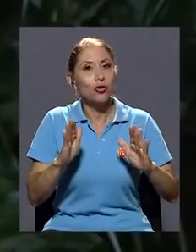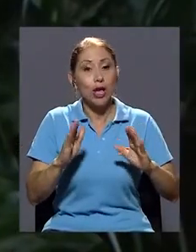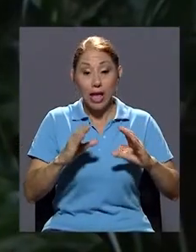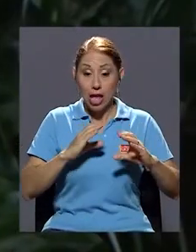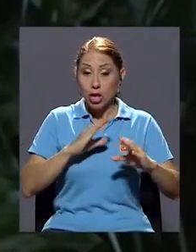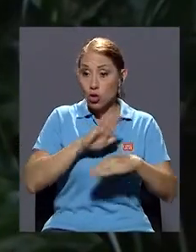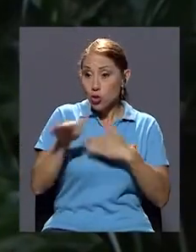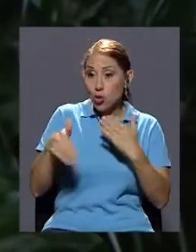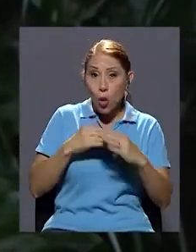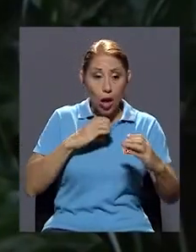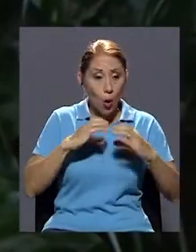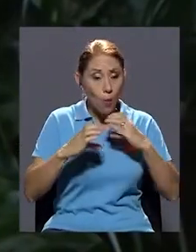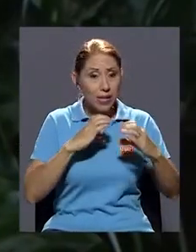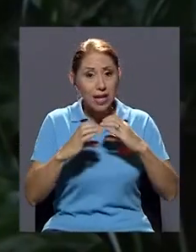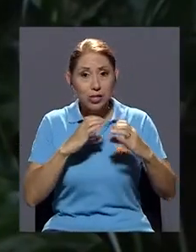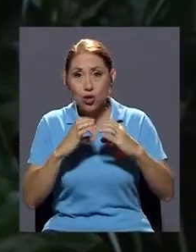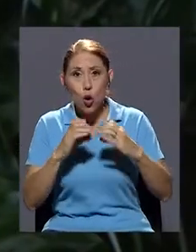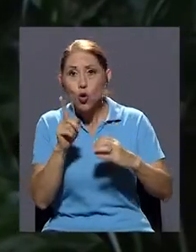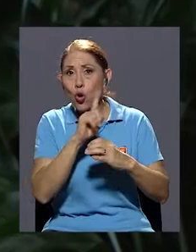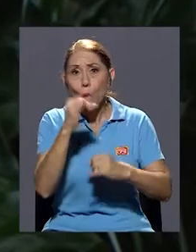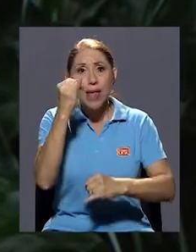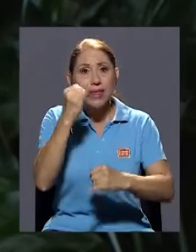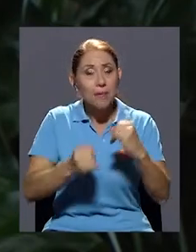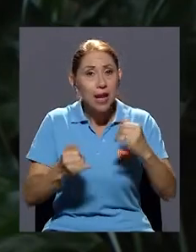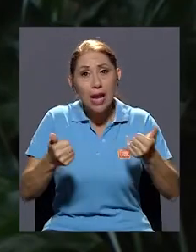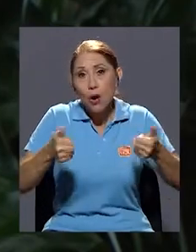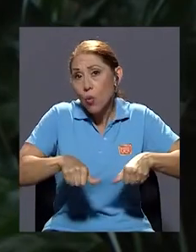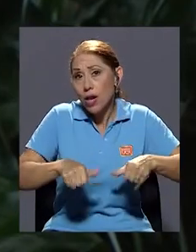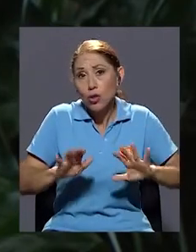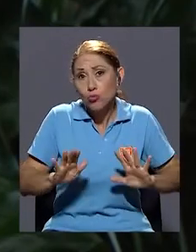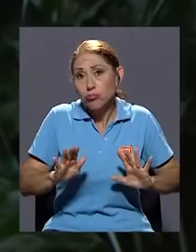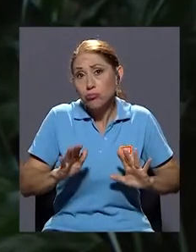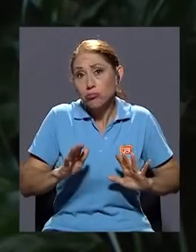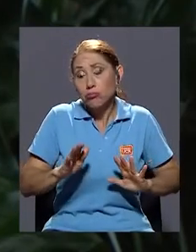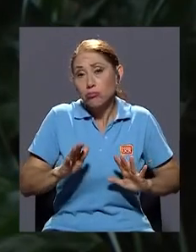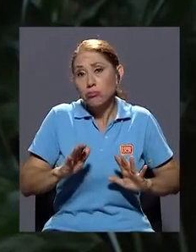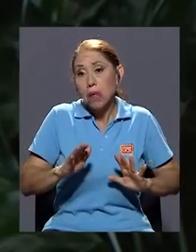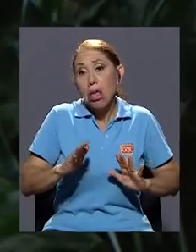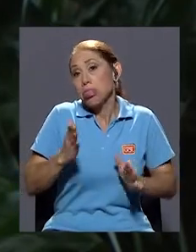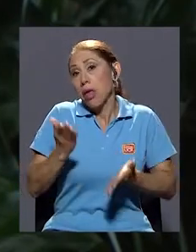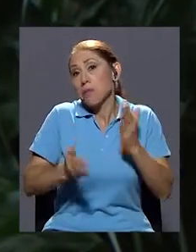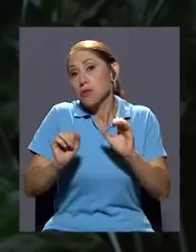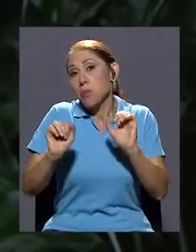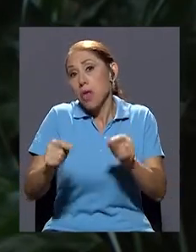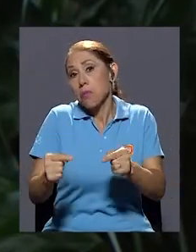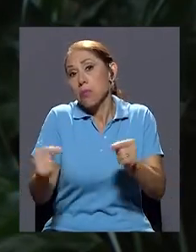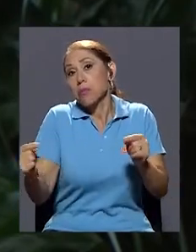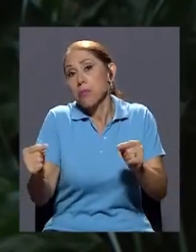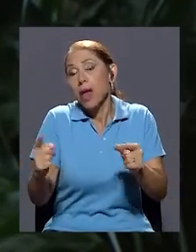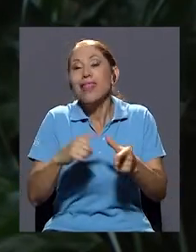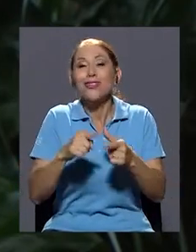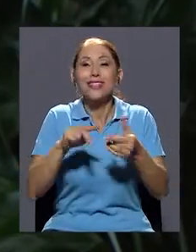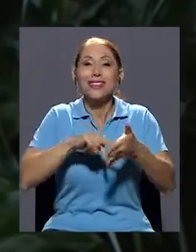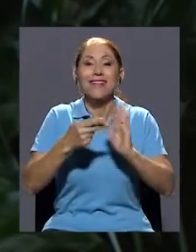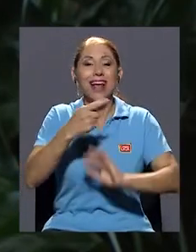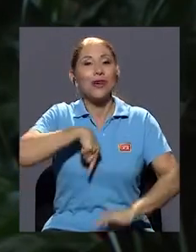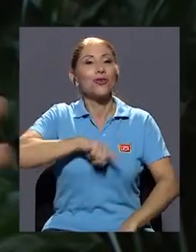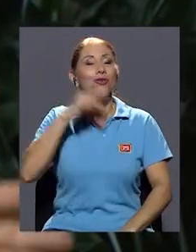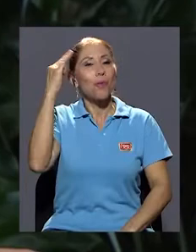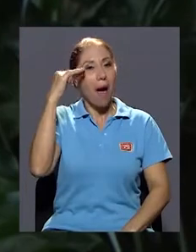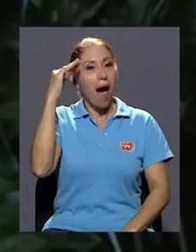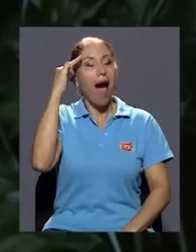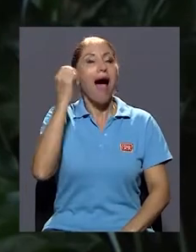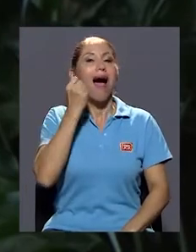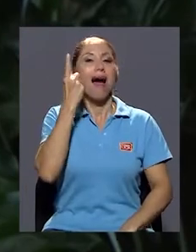conversación va a terminar en un acuerdo, estamos teniendo la madurez para ir entendiendo también